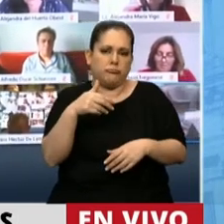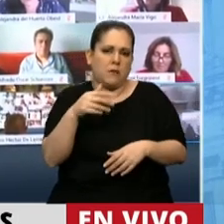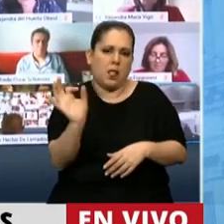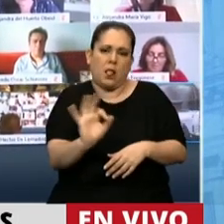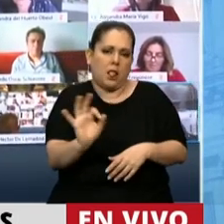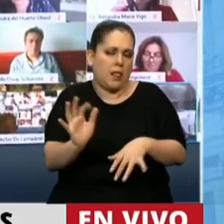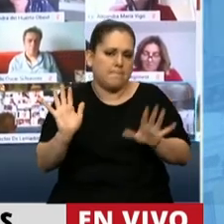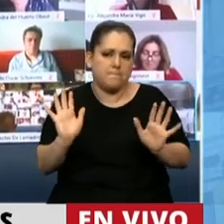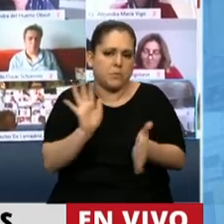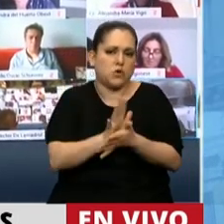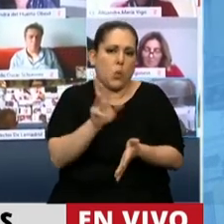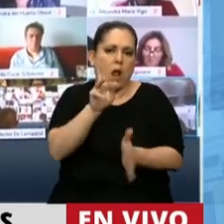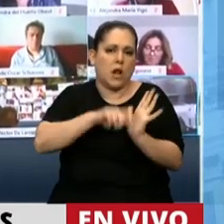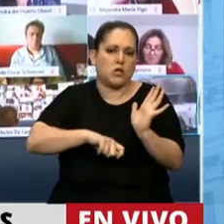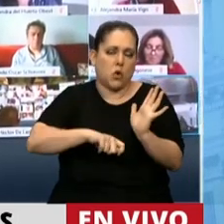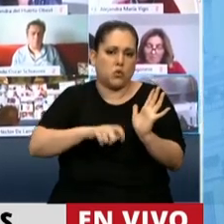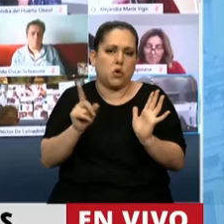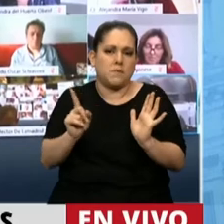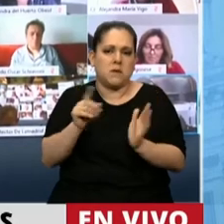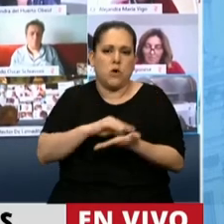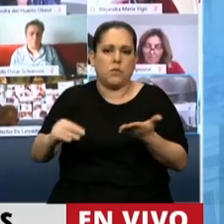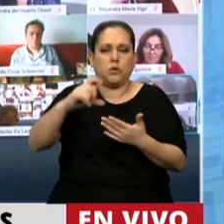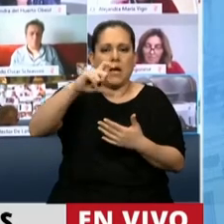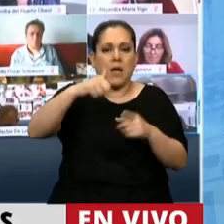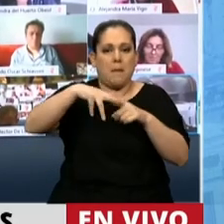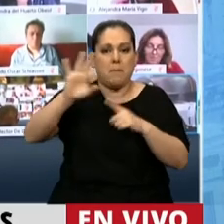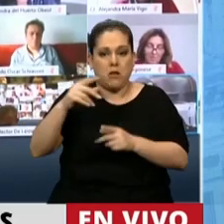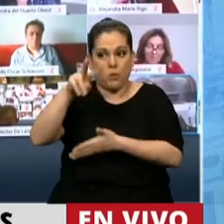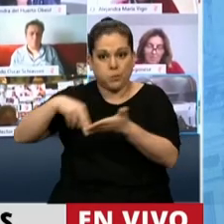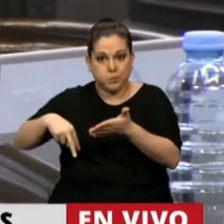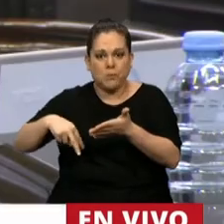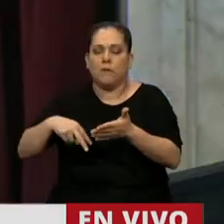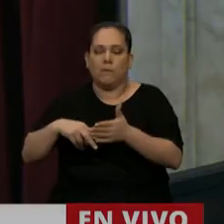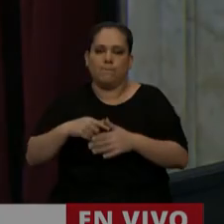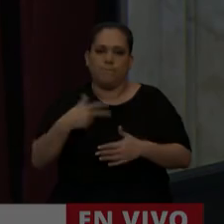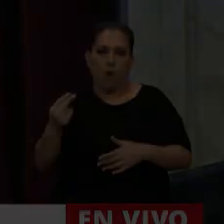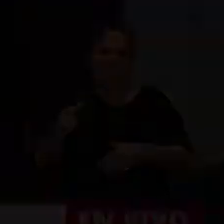sobre la resolución que recién leyó la diputada Graciela Camaño. Muchas gracias. Gracias, diputados.